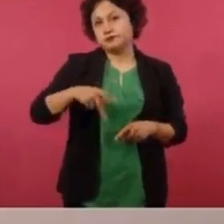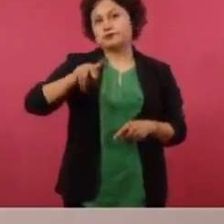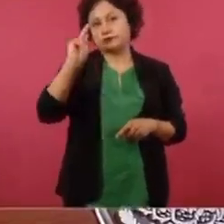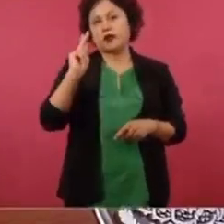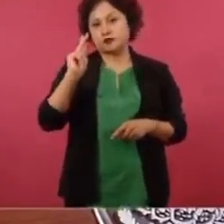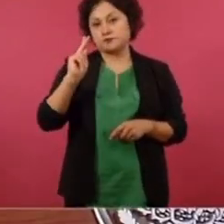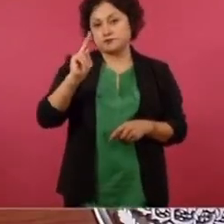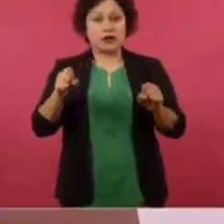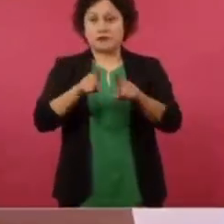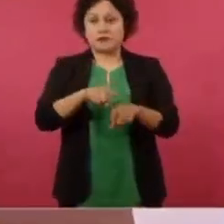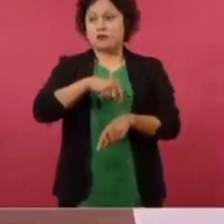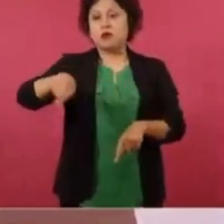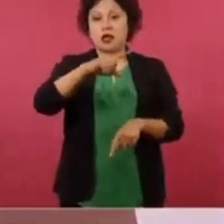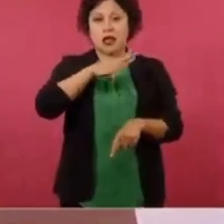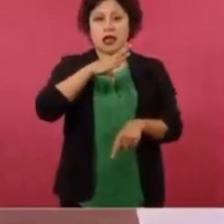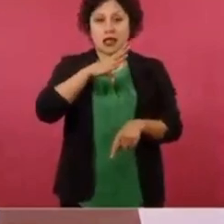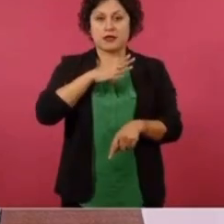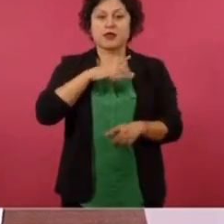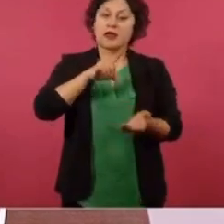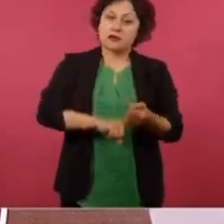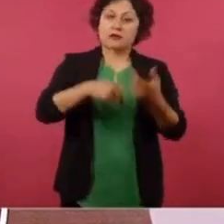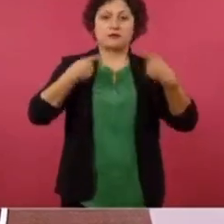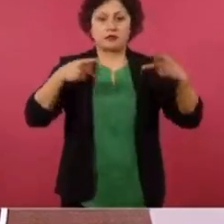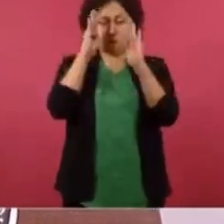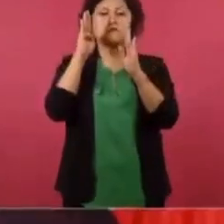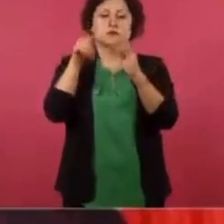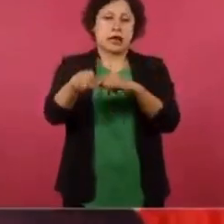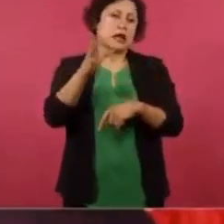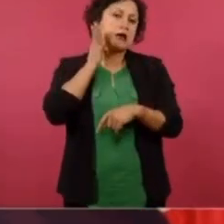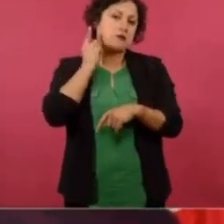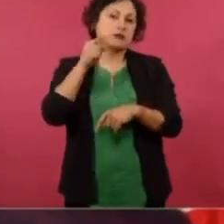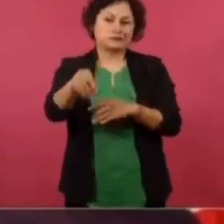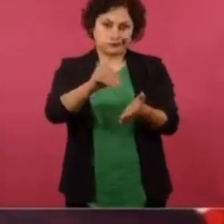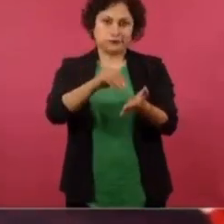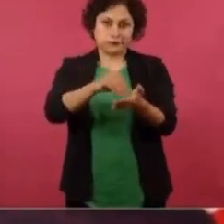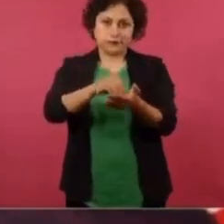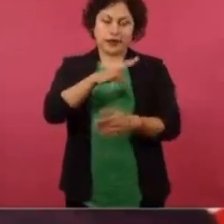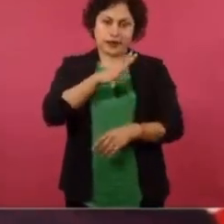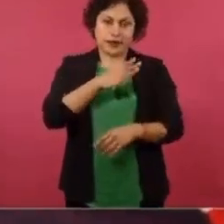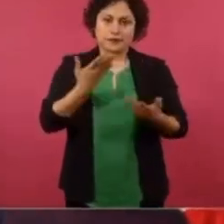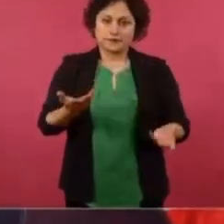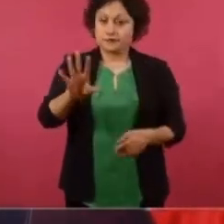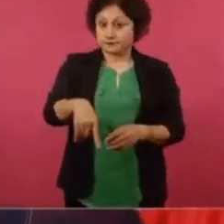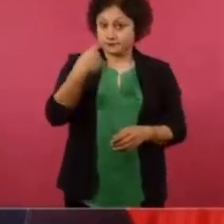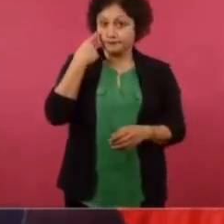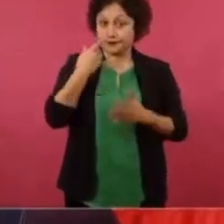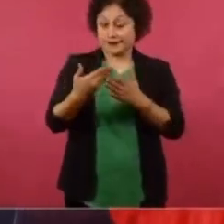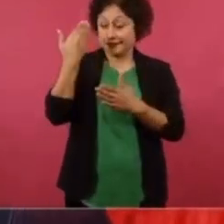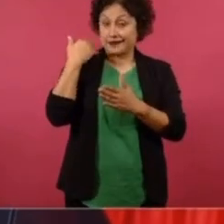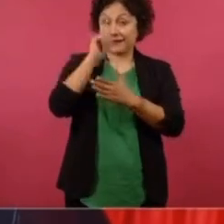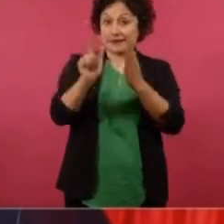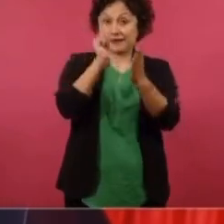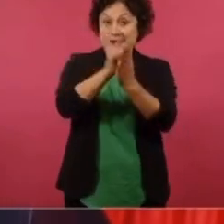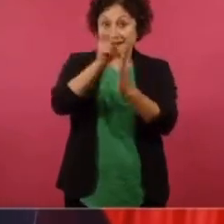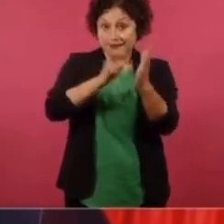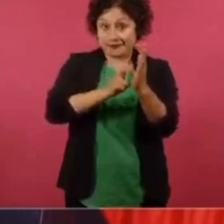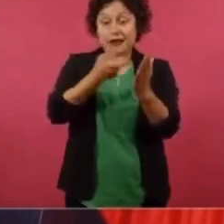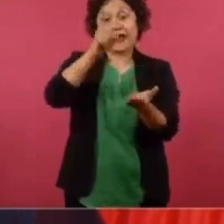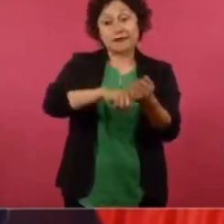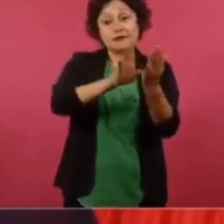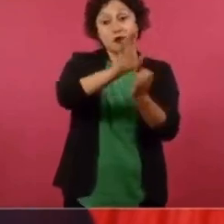y sigue habiendo una huelga de los conservadores en el Congreso, cuando se quiso hacer la reforma a la Constitución,